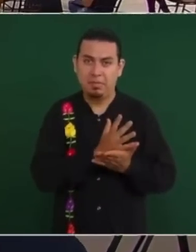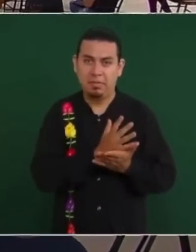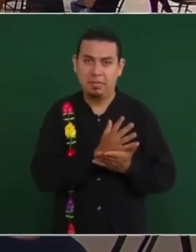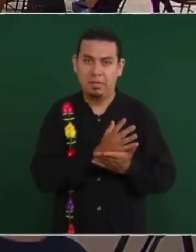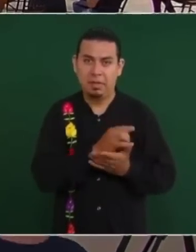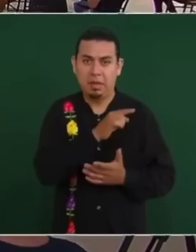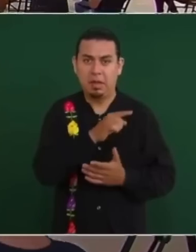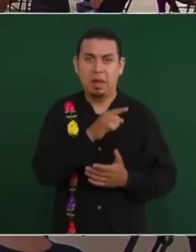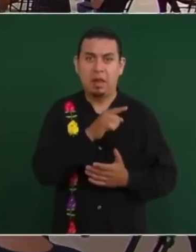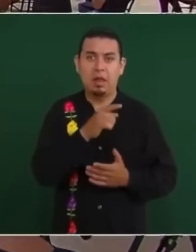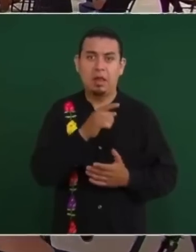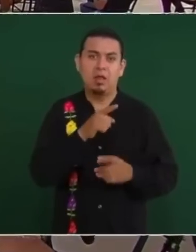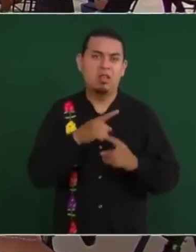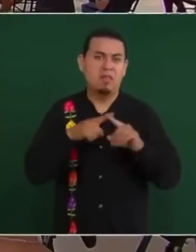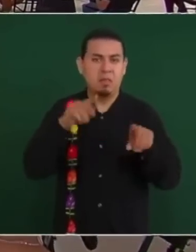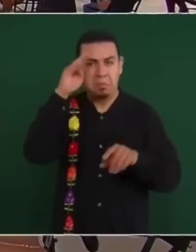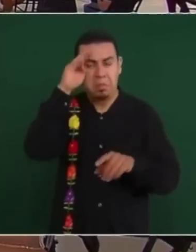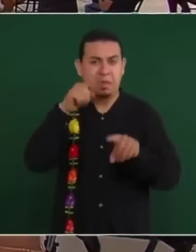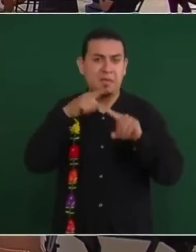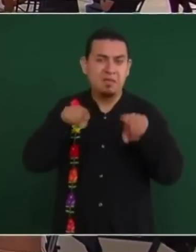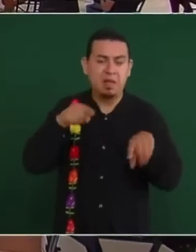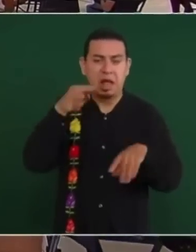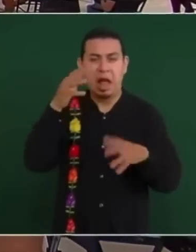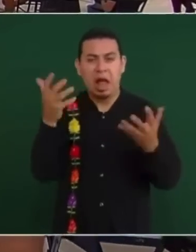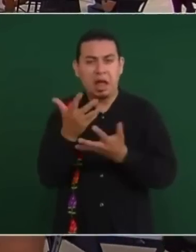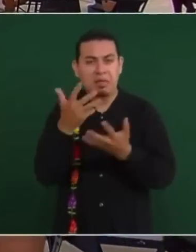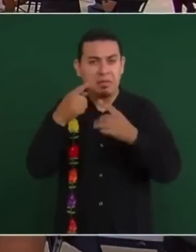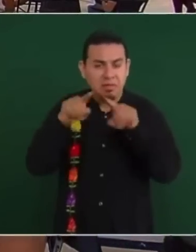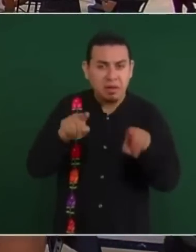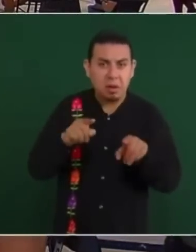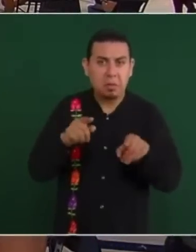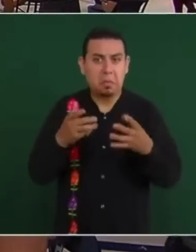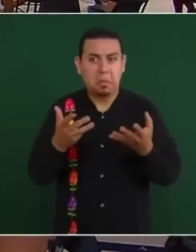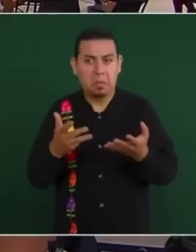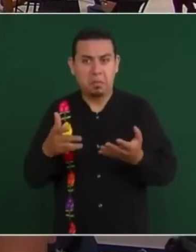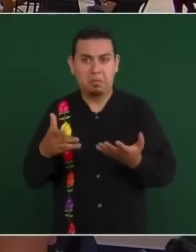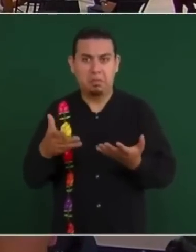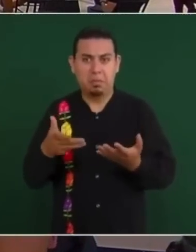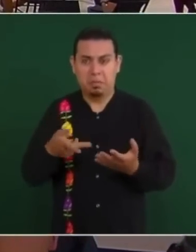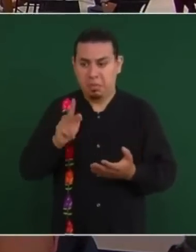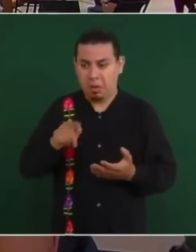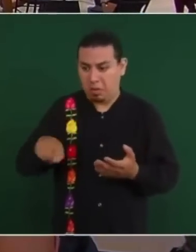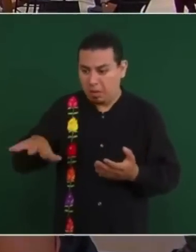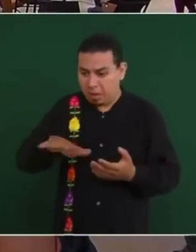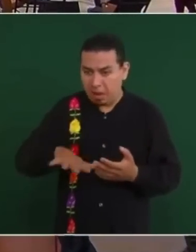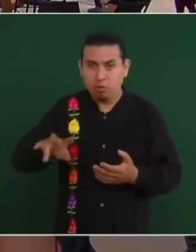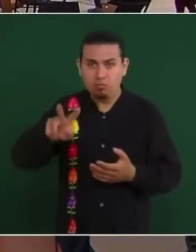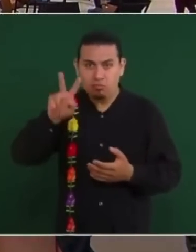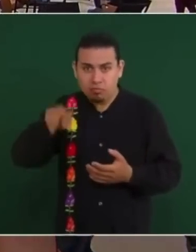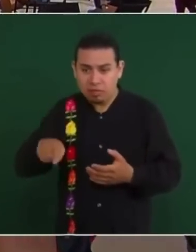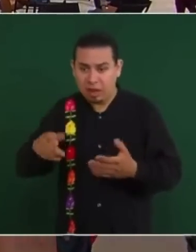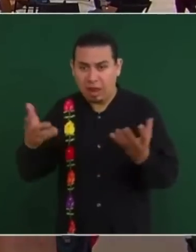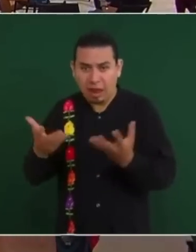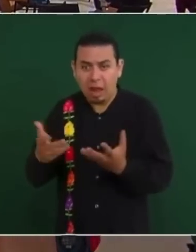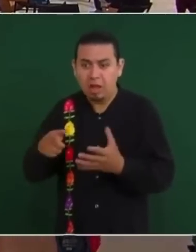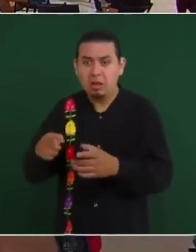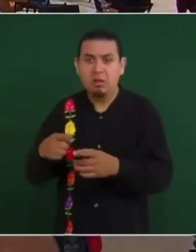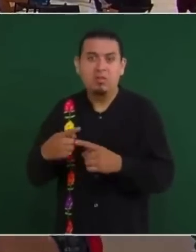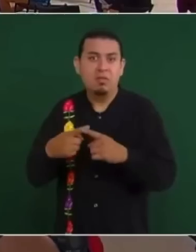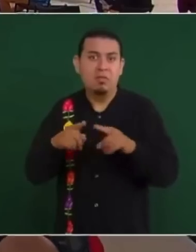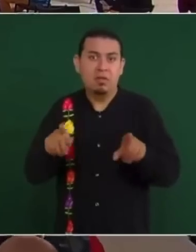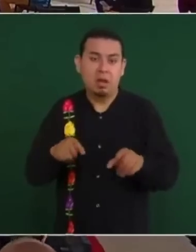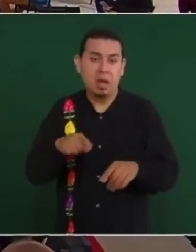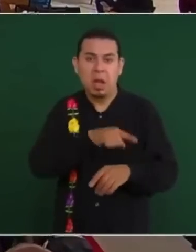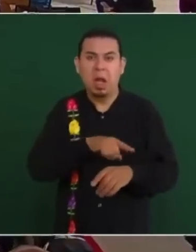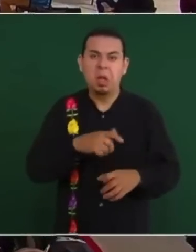visión distinta si la realidad no es como ellos quieren,